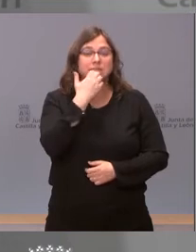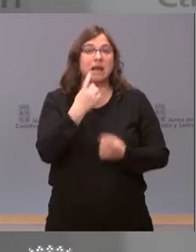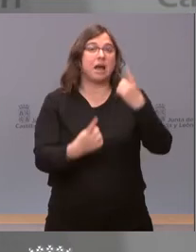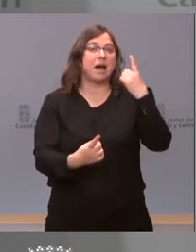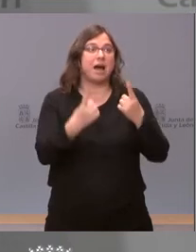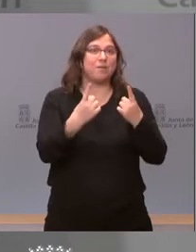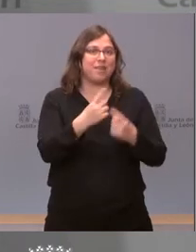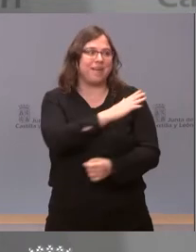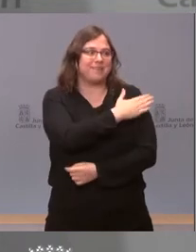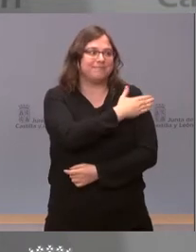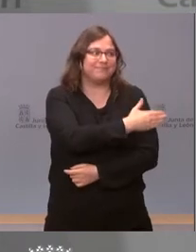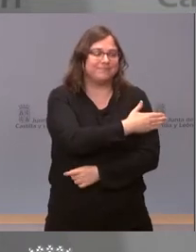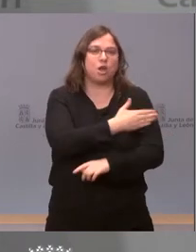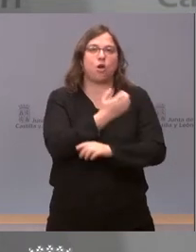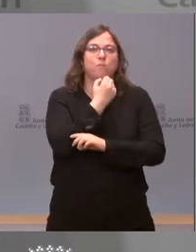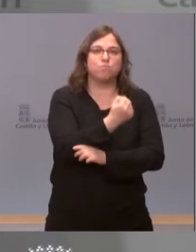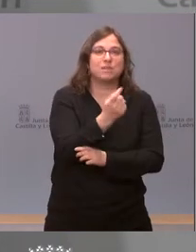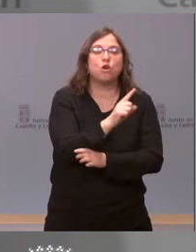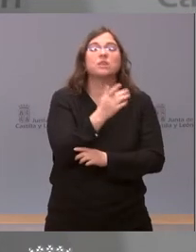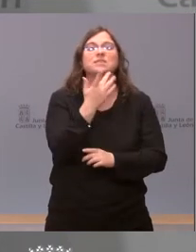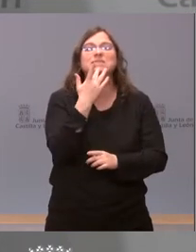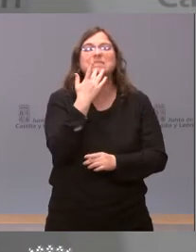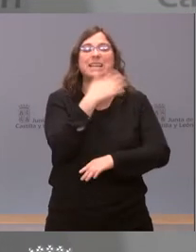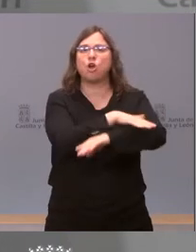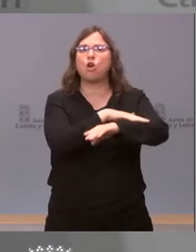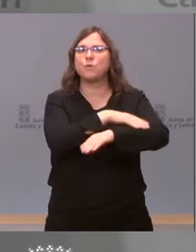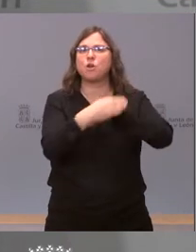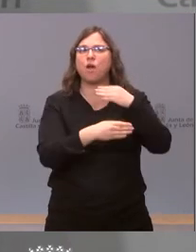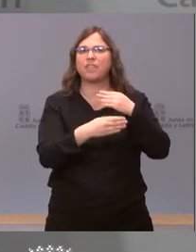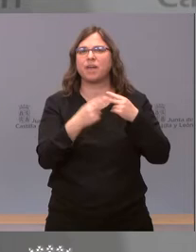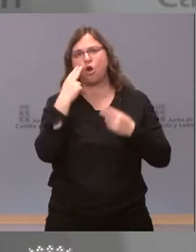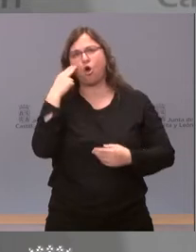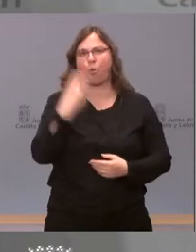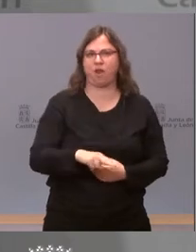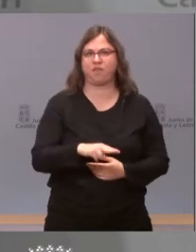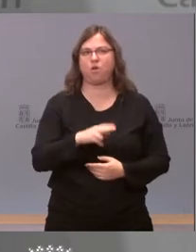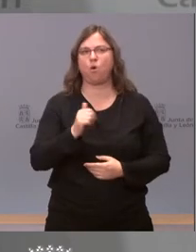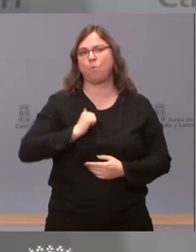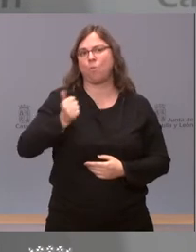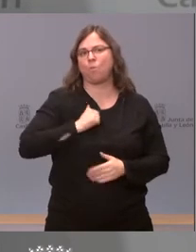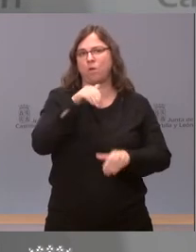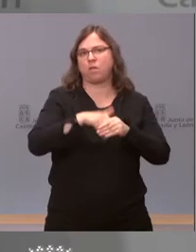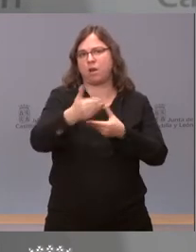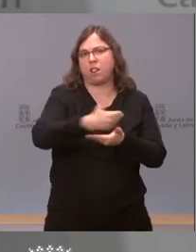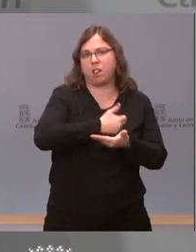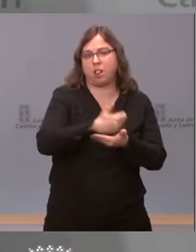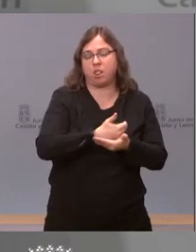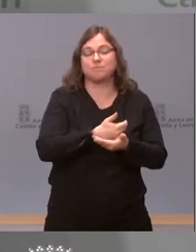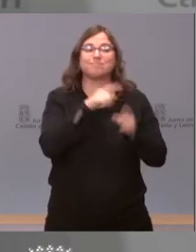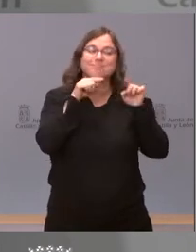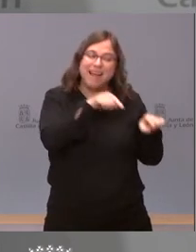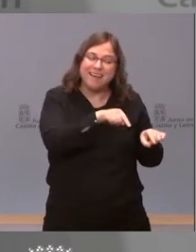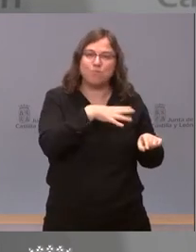del gobierno es cuando se comporta de forma cobarde o electoralista. Entonces, puede que no nos encuentre